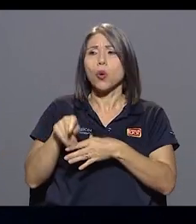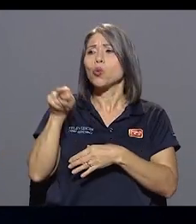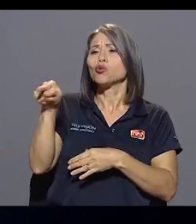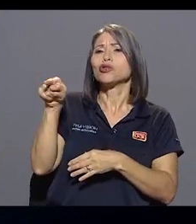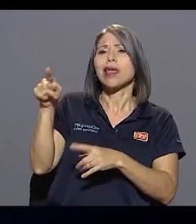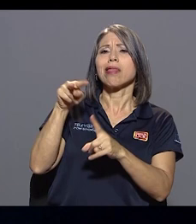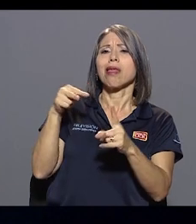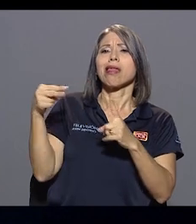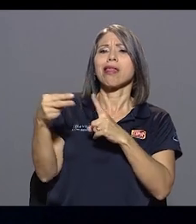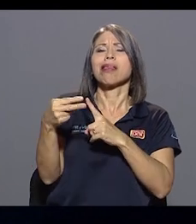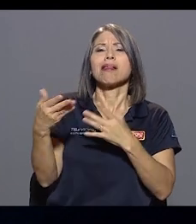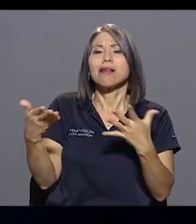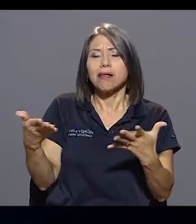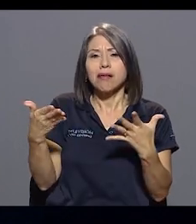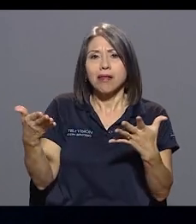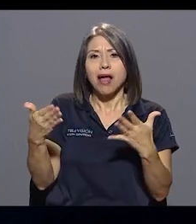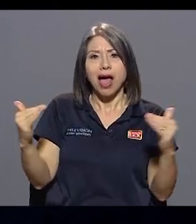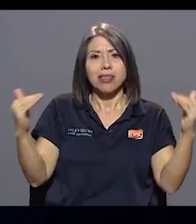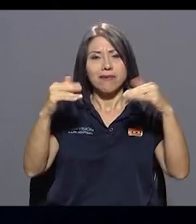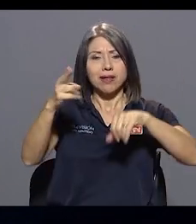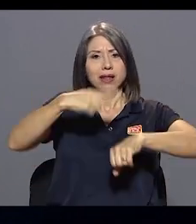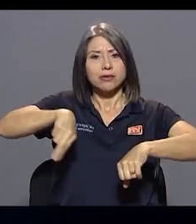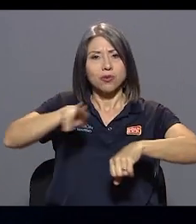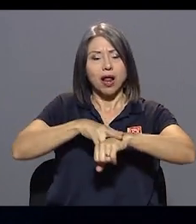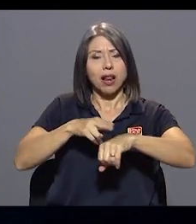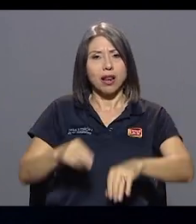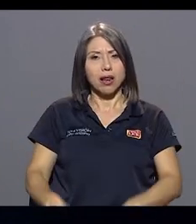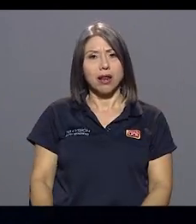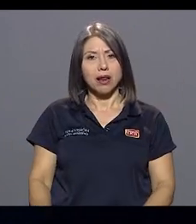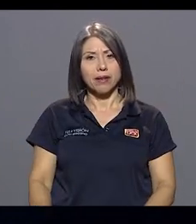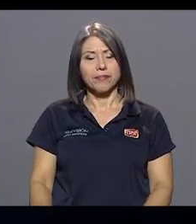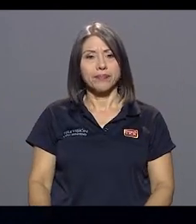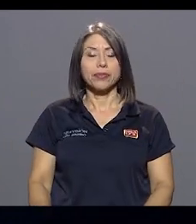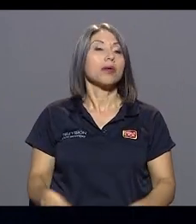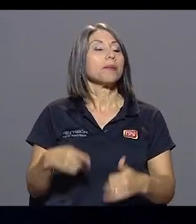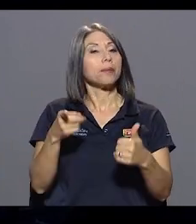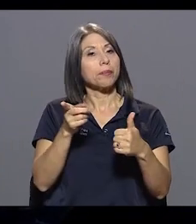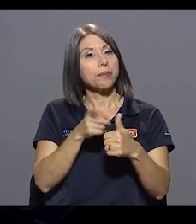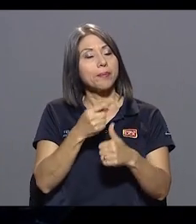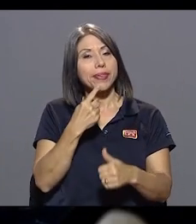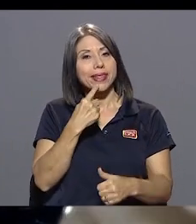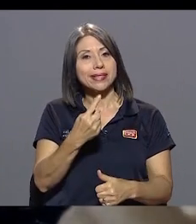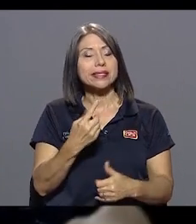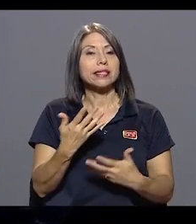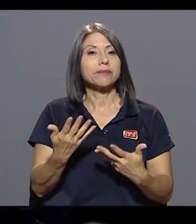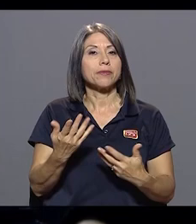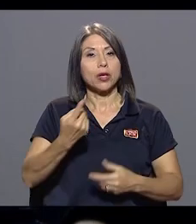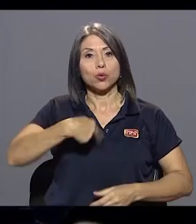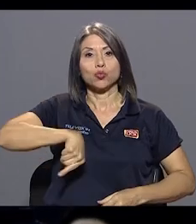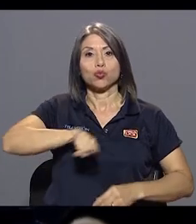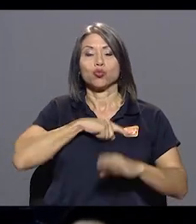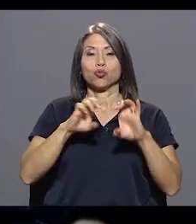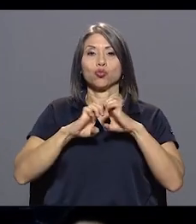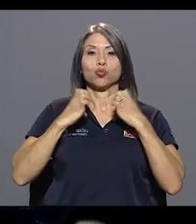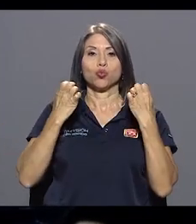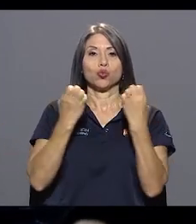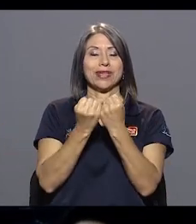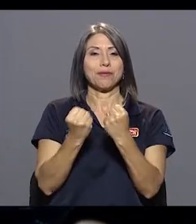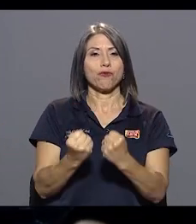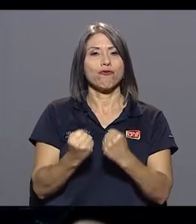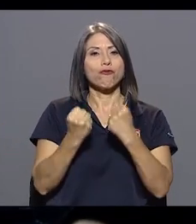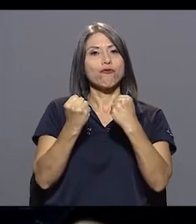usted del movimiento sindicato a nivel nacional? Bueno, primero decir que somos un equipo fuerte en